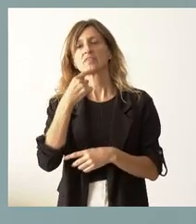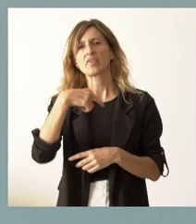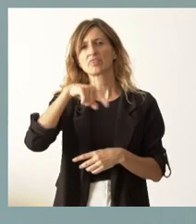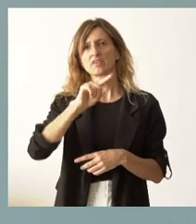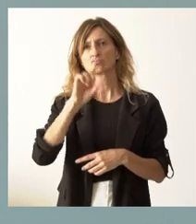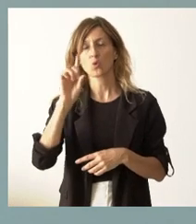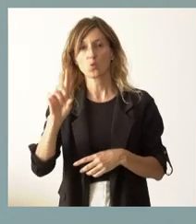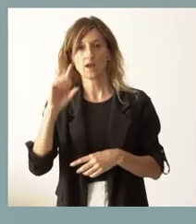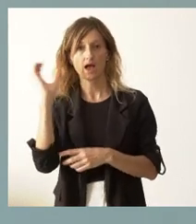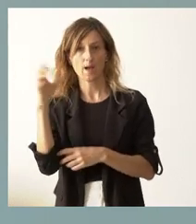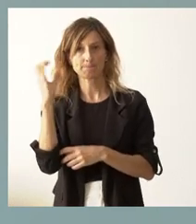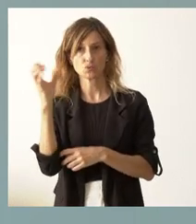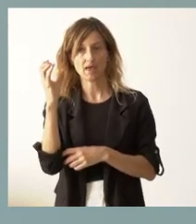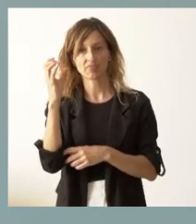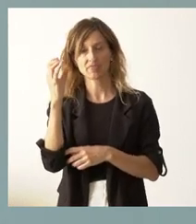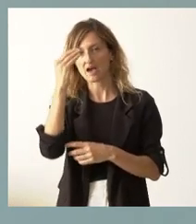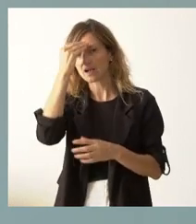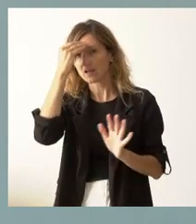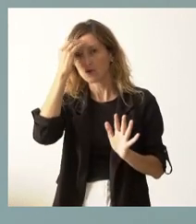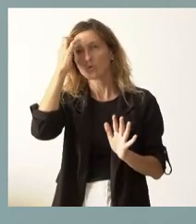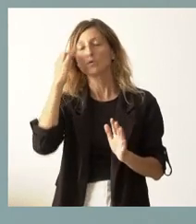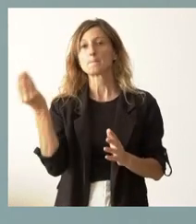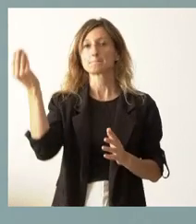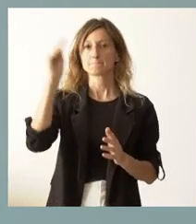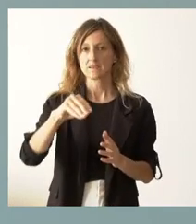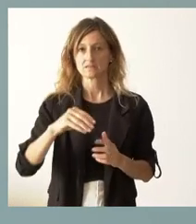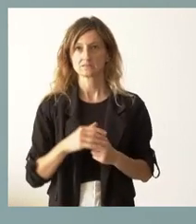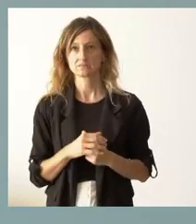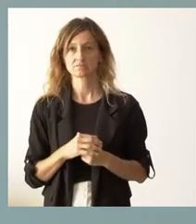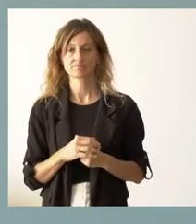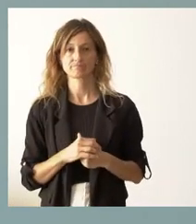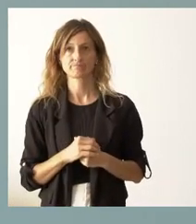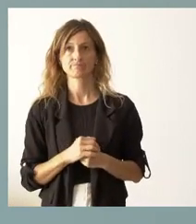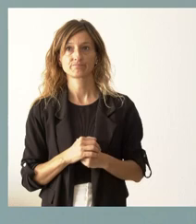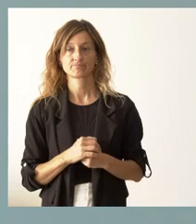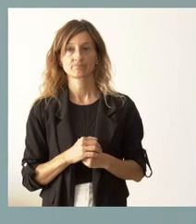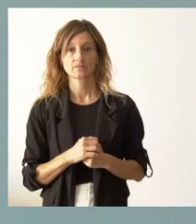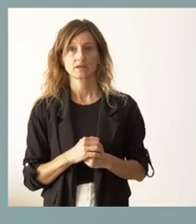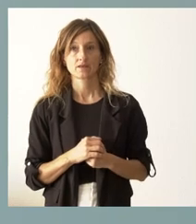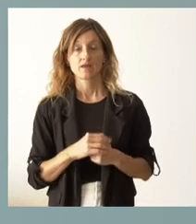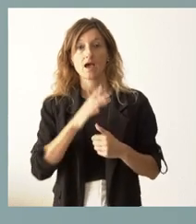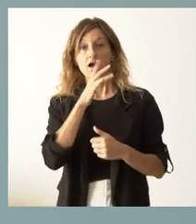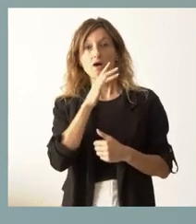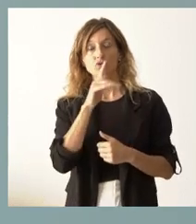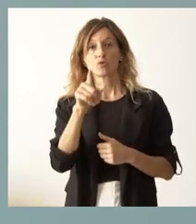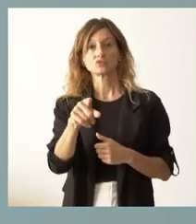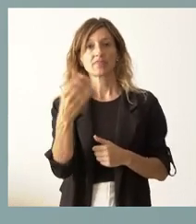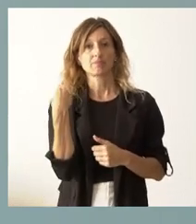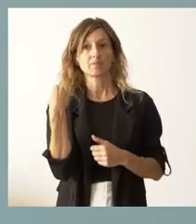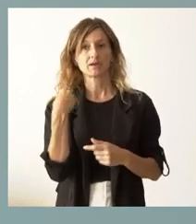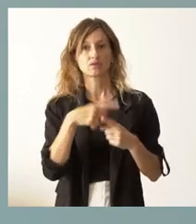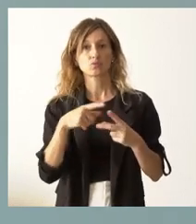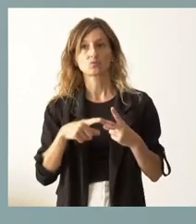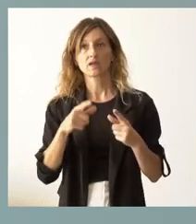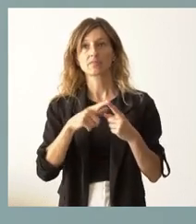las ambulancias, creo recordar de memoria, a mayores de las que teníamos en ese servicio. Y ya entrando directamente por lo que usted preguntaba, si